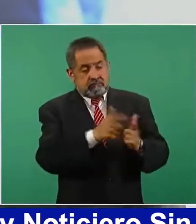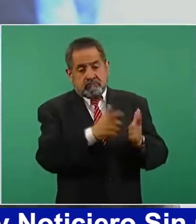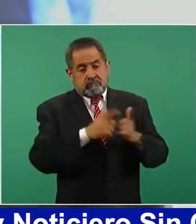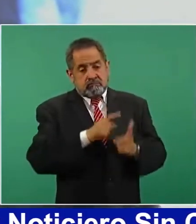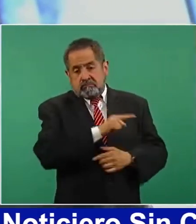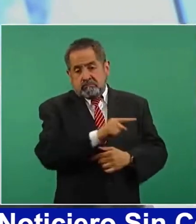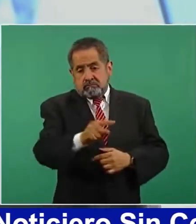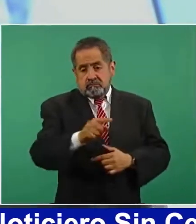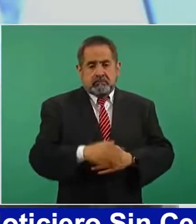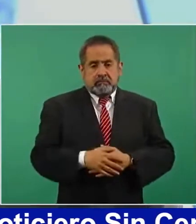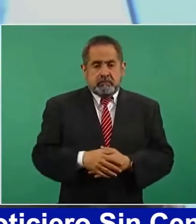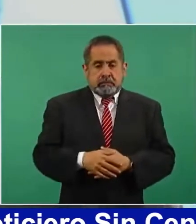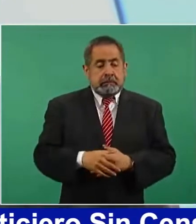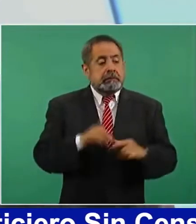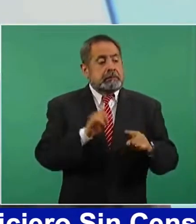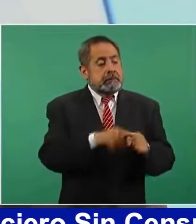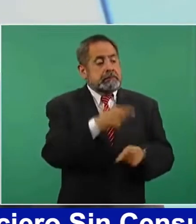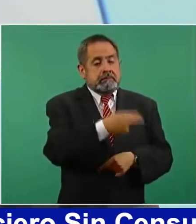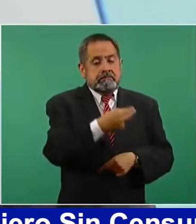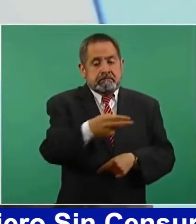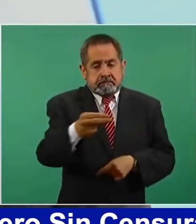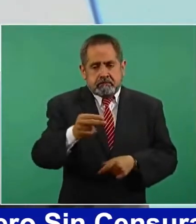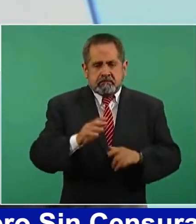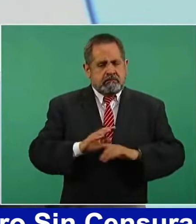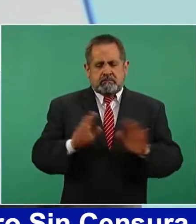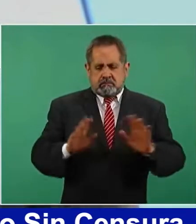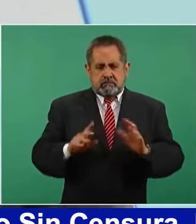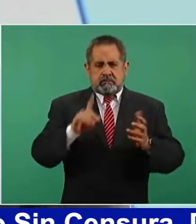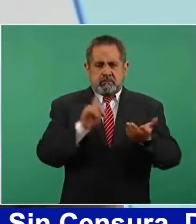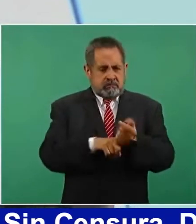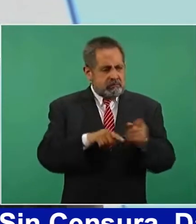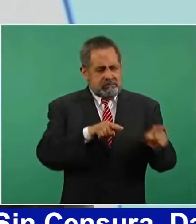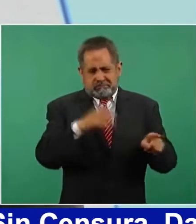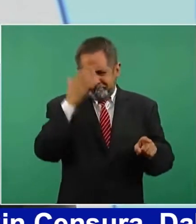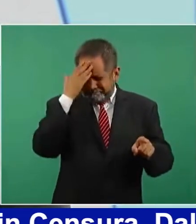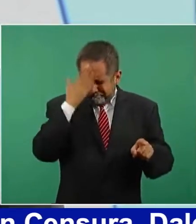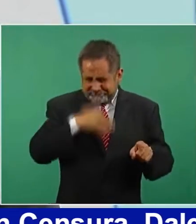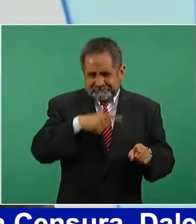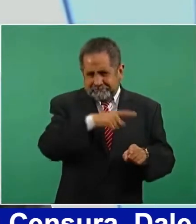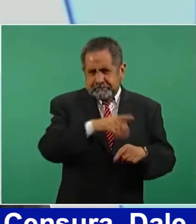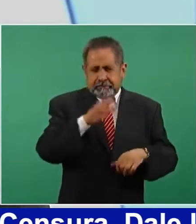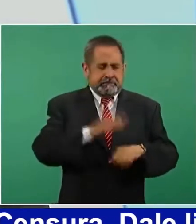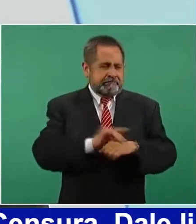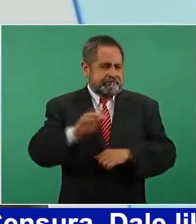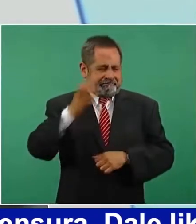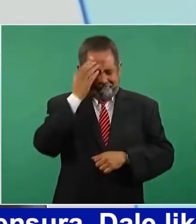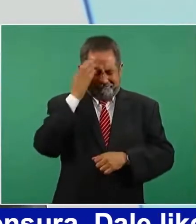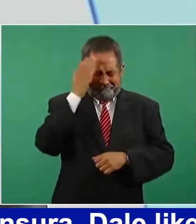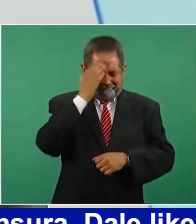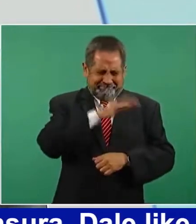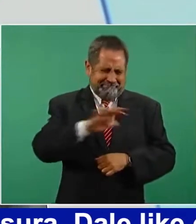No voy a mencionar por sus nombres a los más famosos